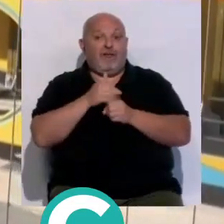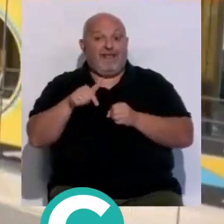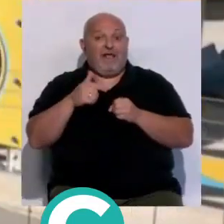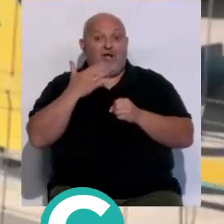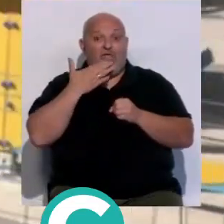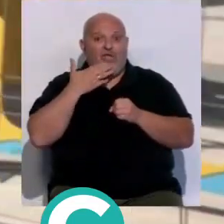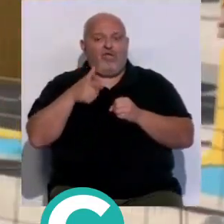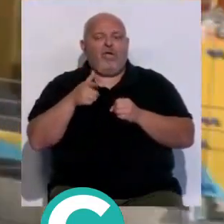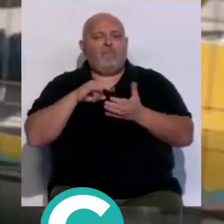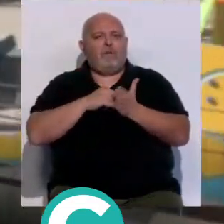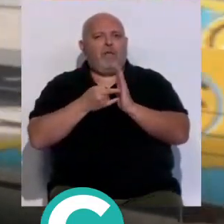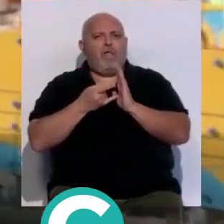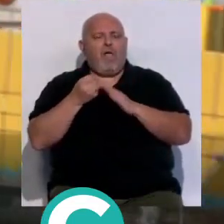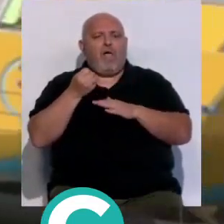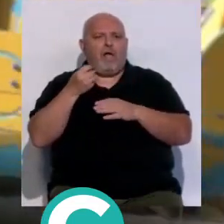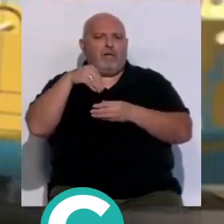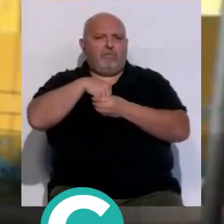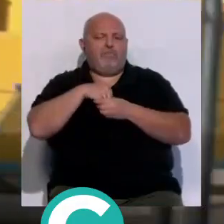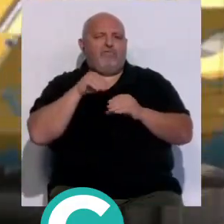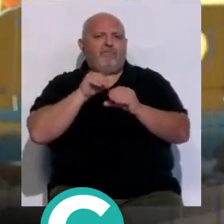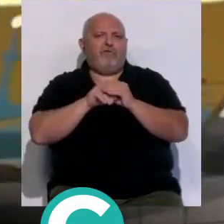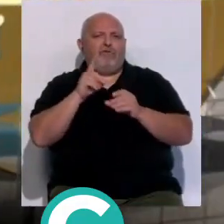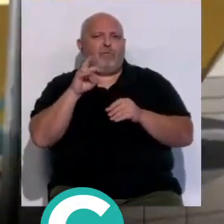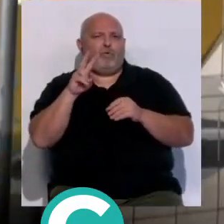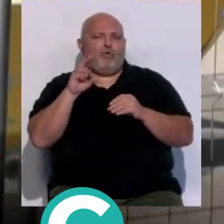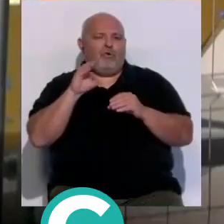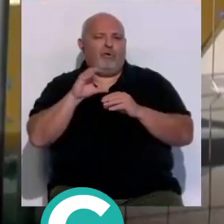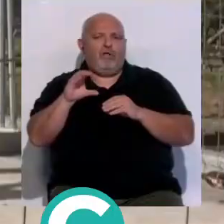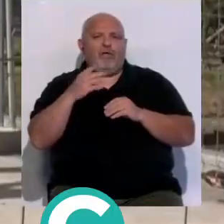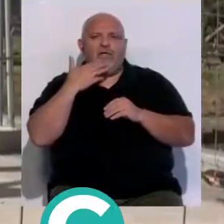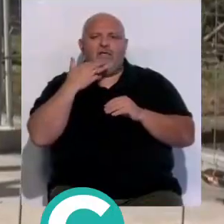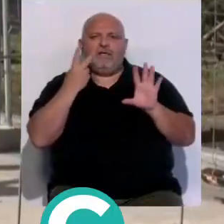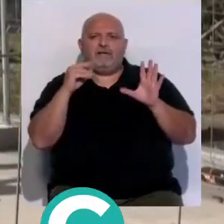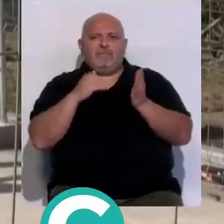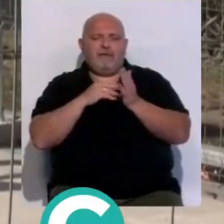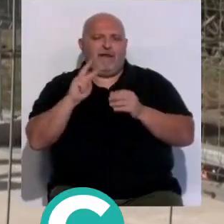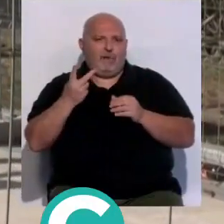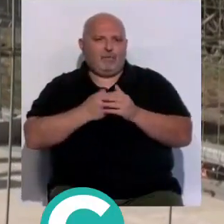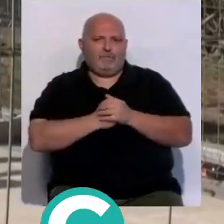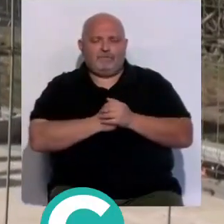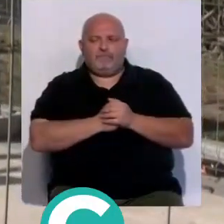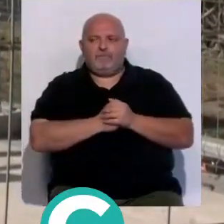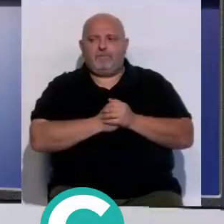ocio entra dentro de los proyectos incluidos en los fondos DIPO invierte por valor de cerca de 70.000 euros